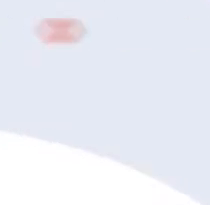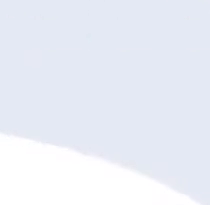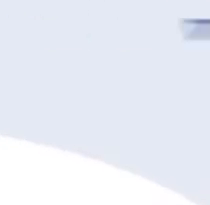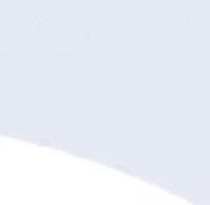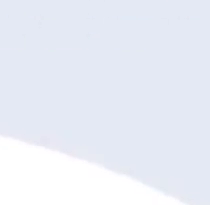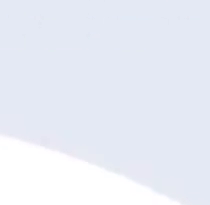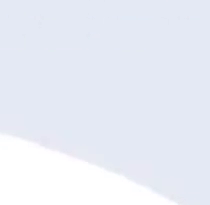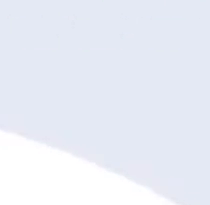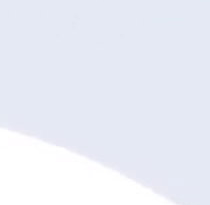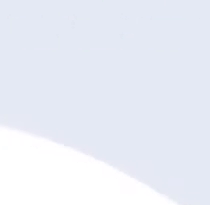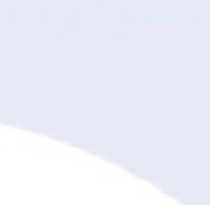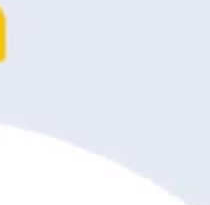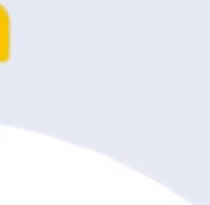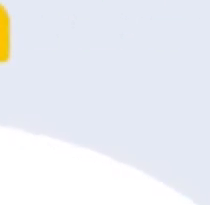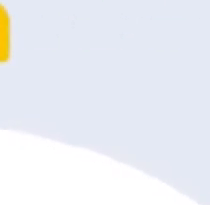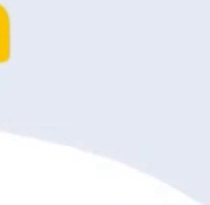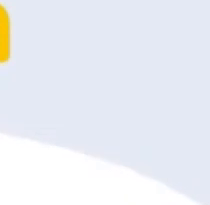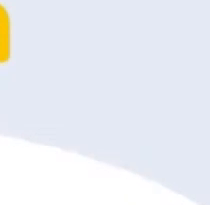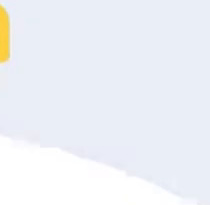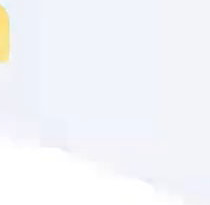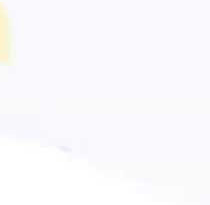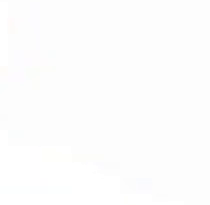¡Aprendo en casa!